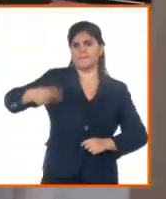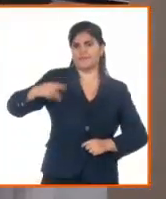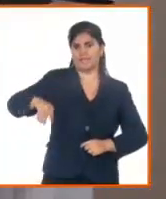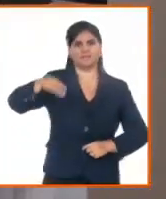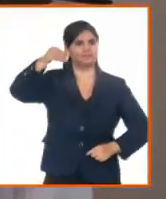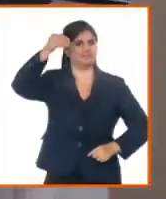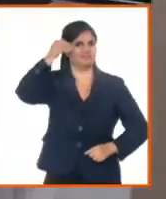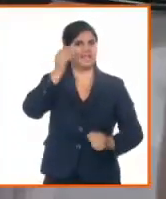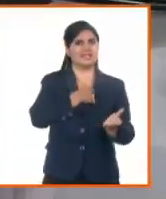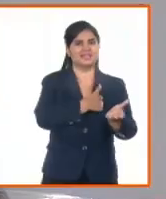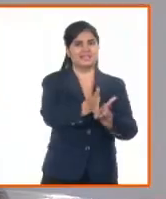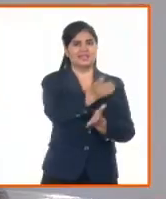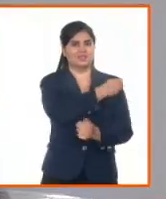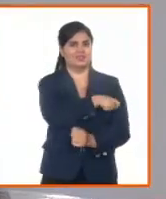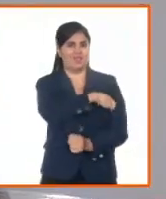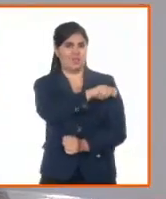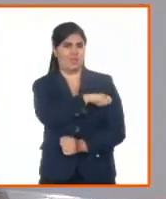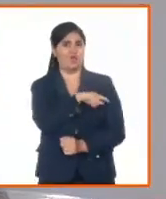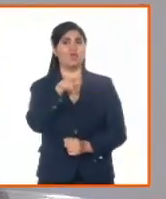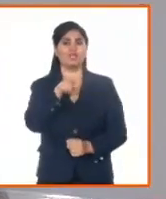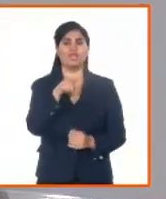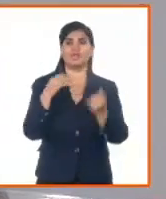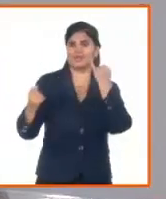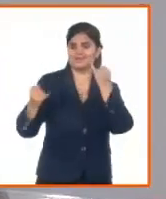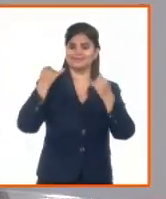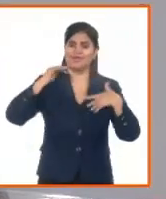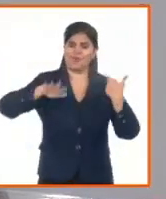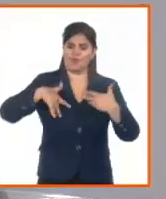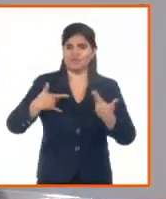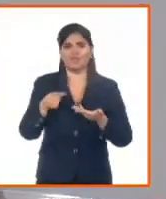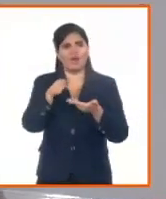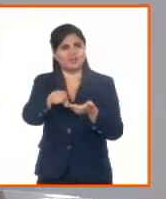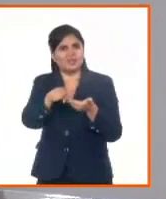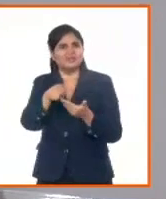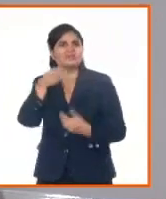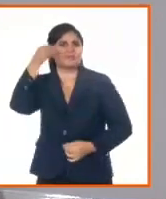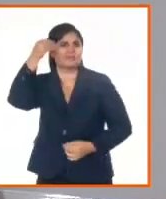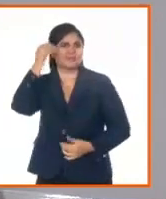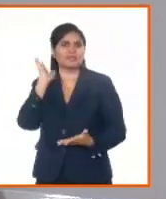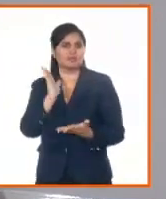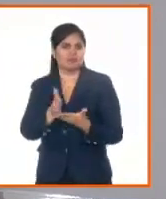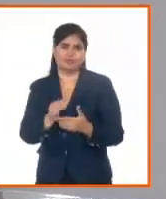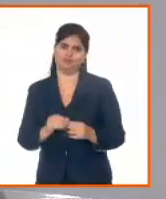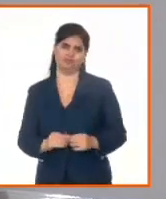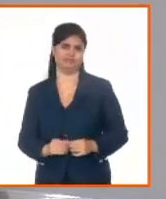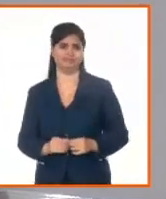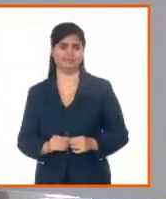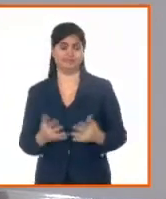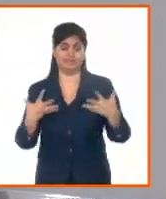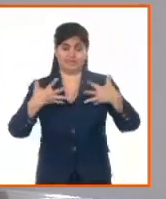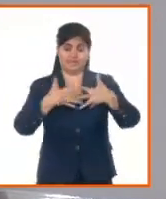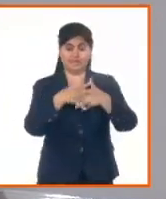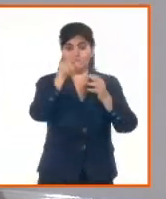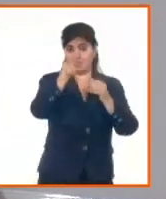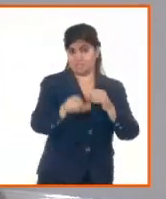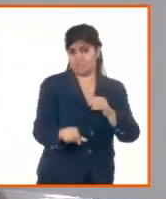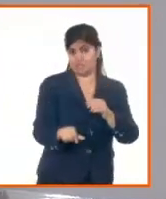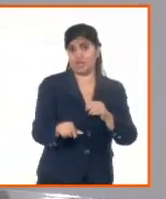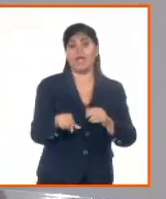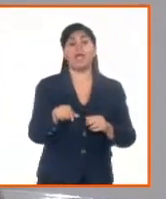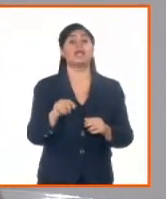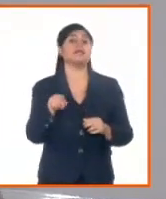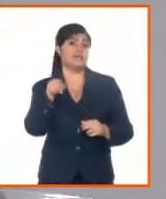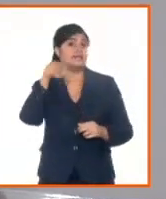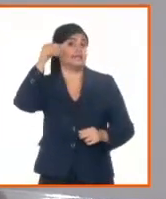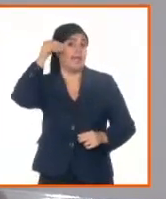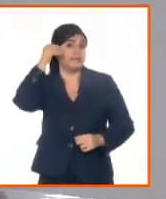directamente. Los vamos motivando con este tipo de servicios, pero que además se le incorporan valores como la ética, la importancia